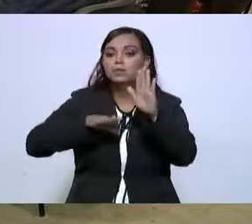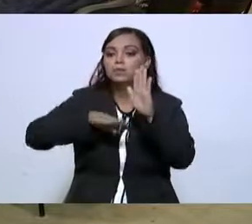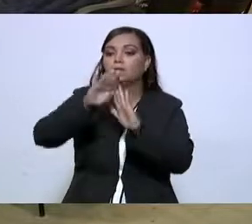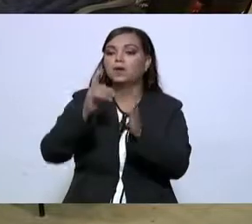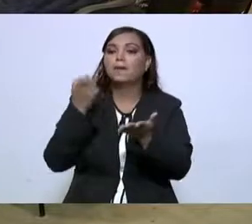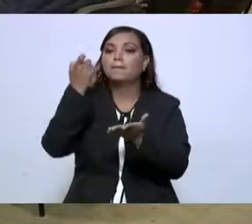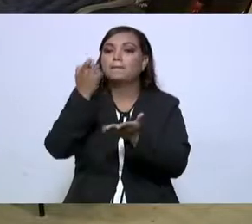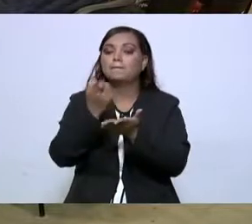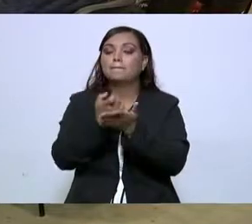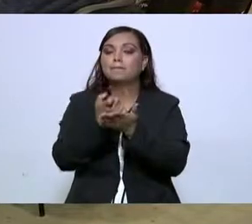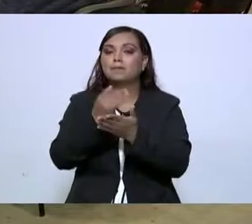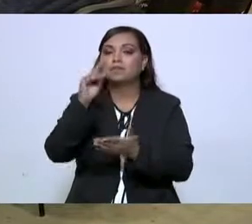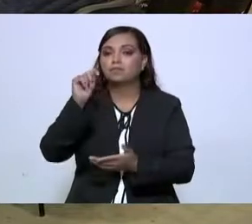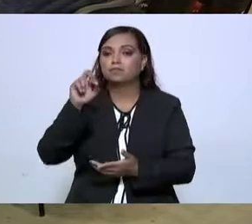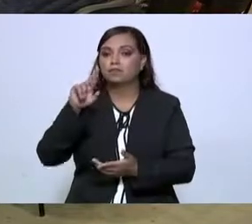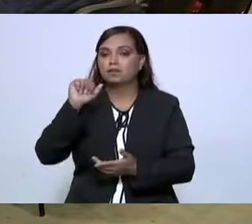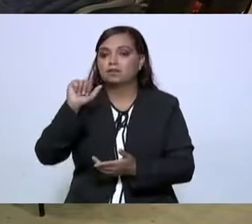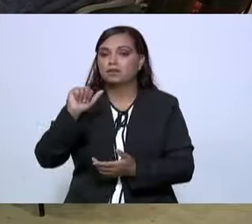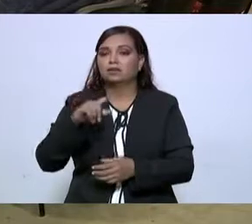salario en la frontera,